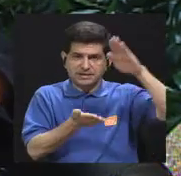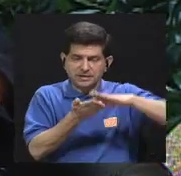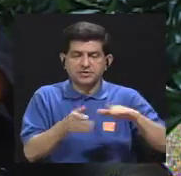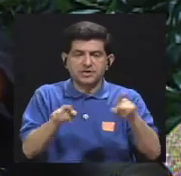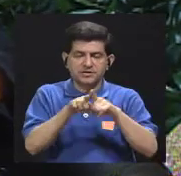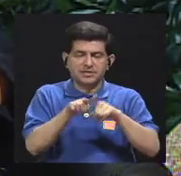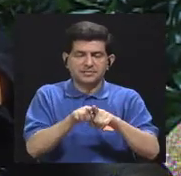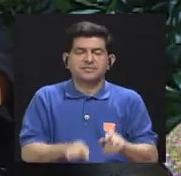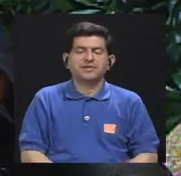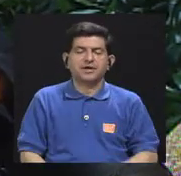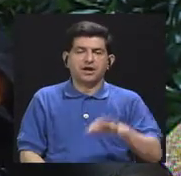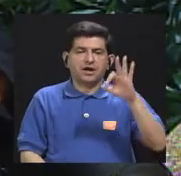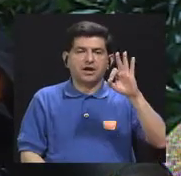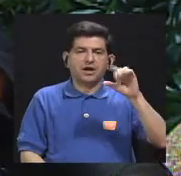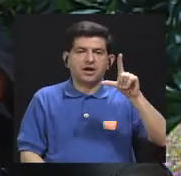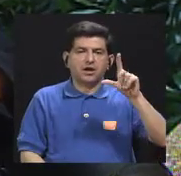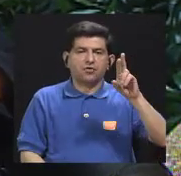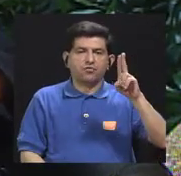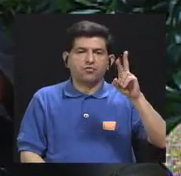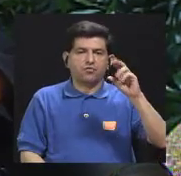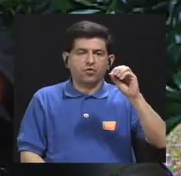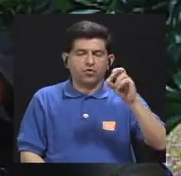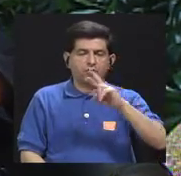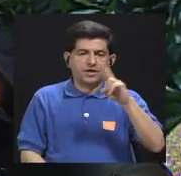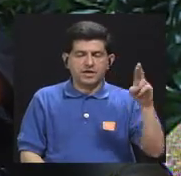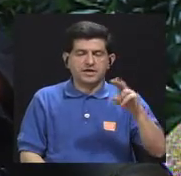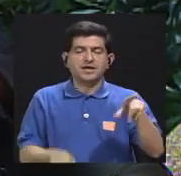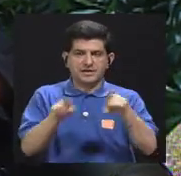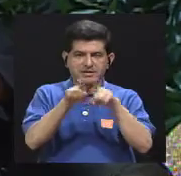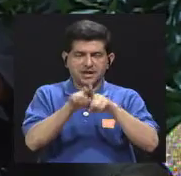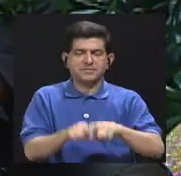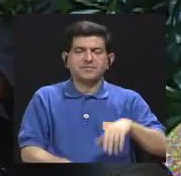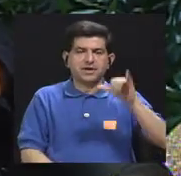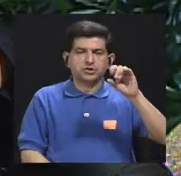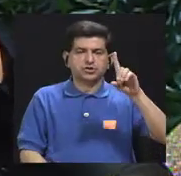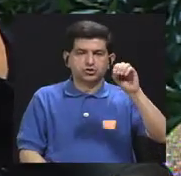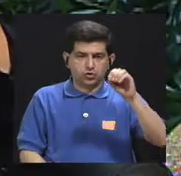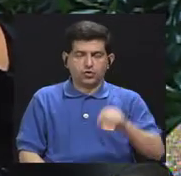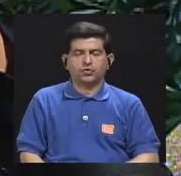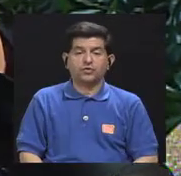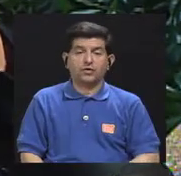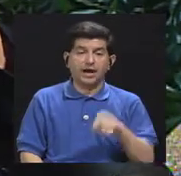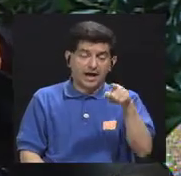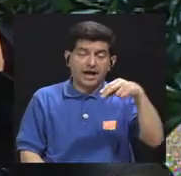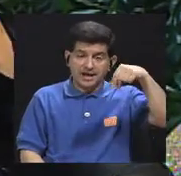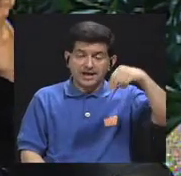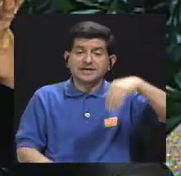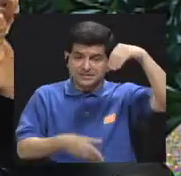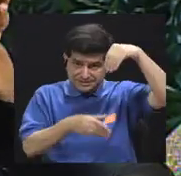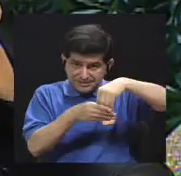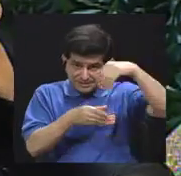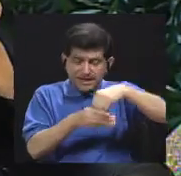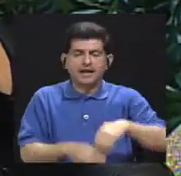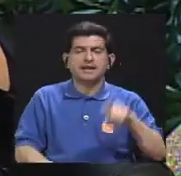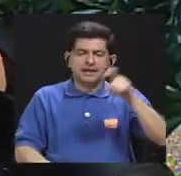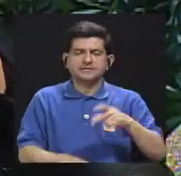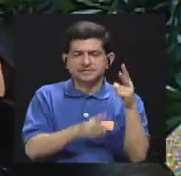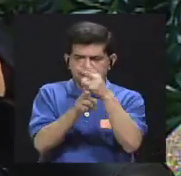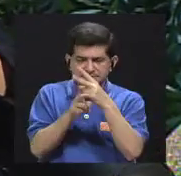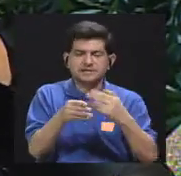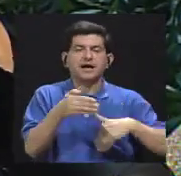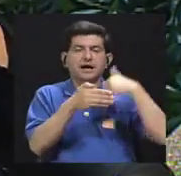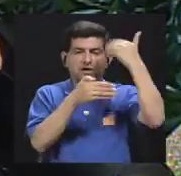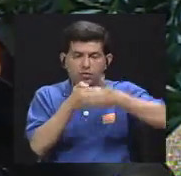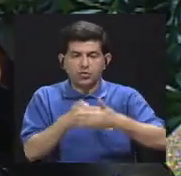de flúor y de yodo porque la sal viene fortificada con estos dos elementos entonces tenemos que estar monitoreando para